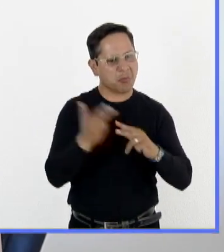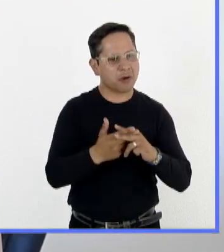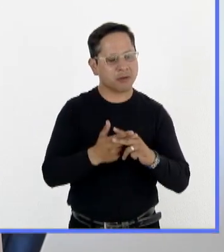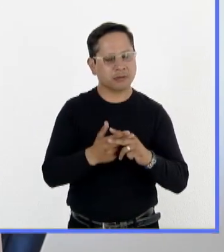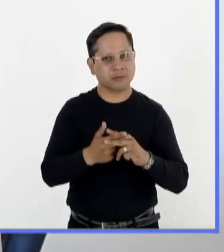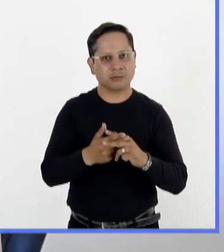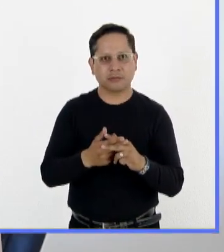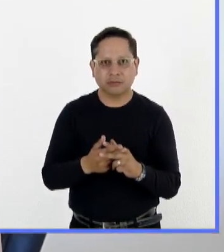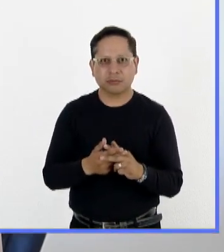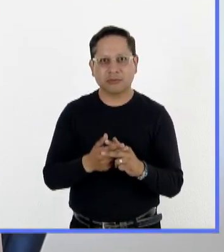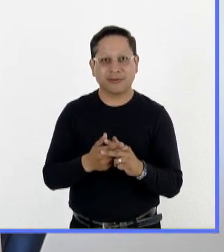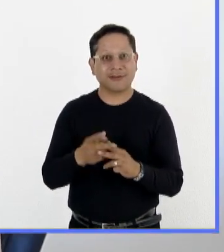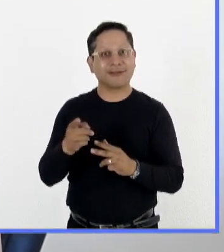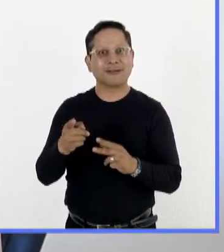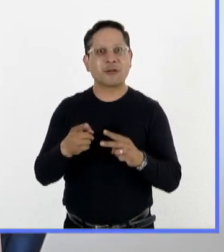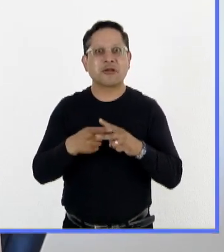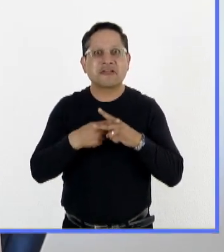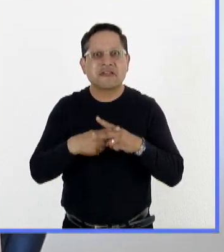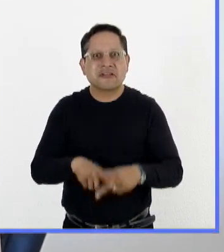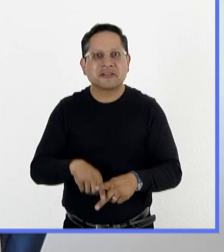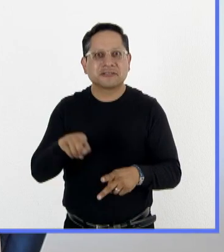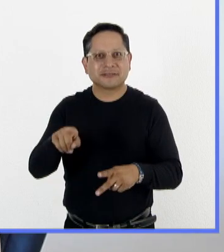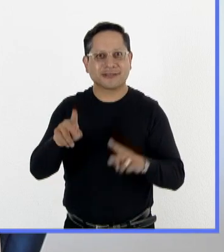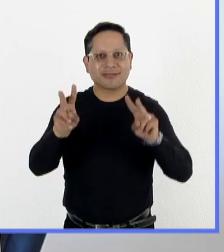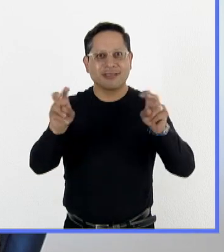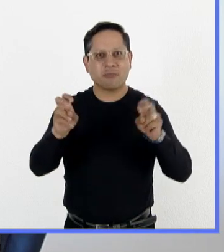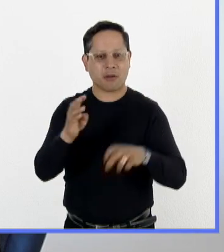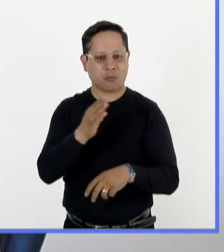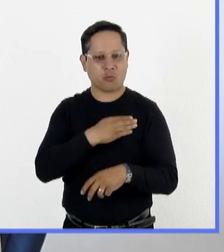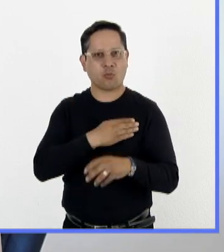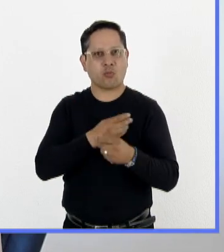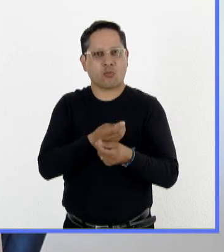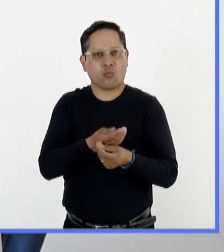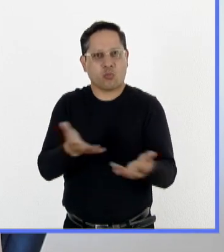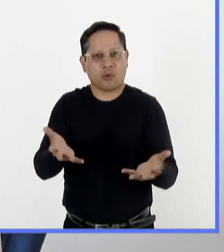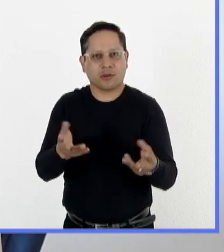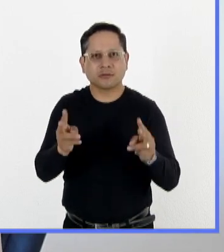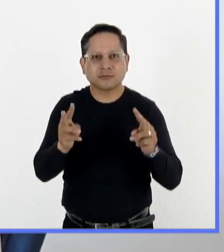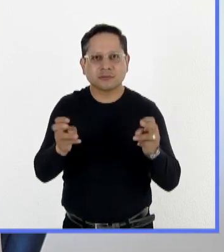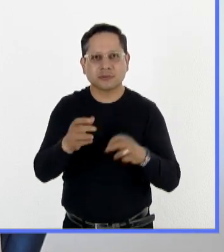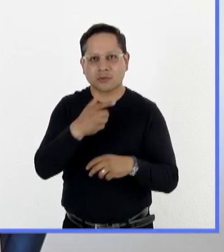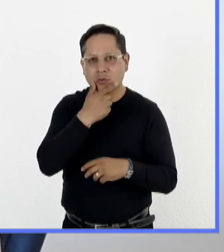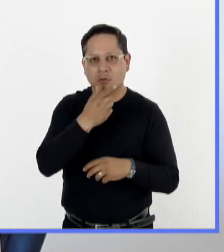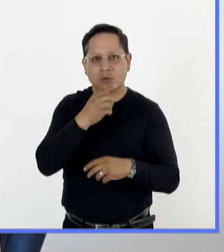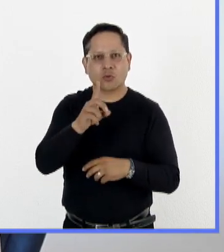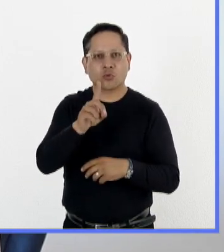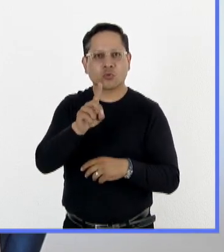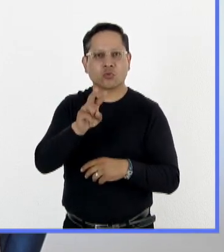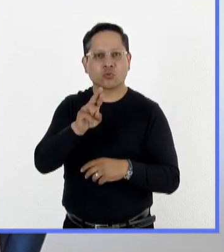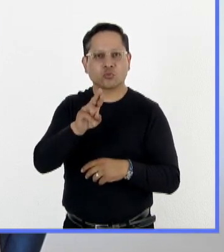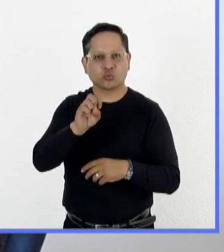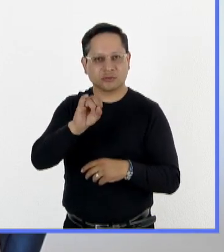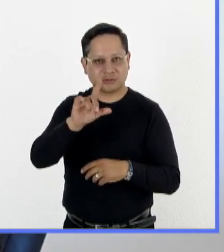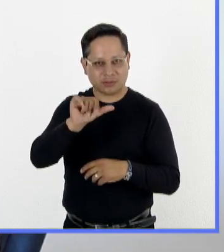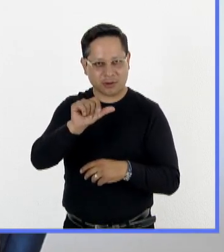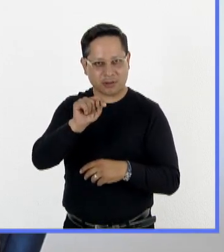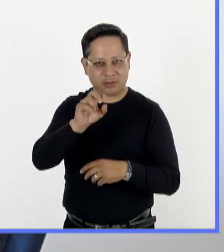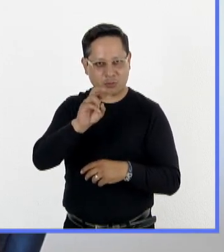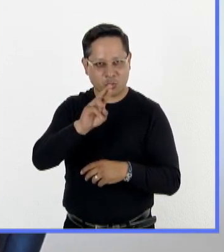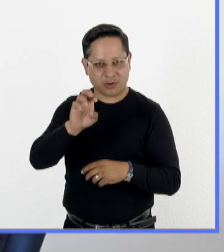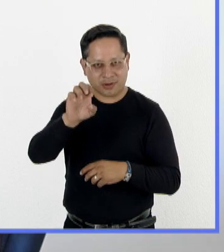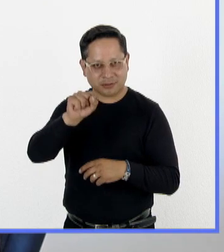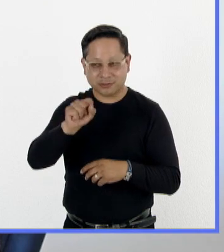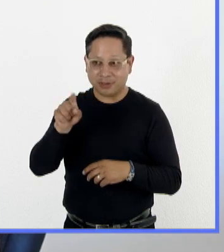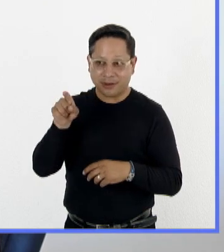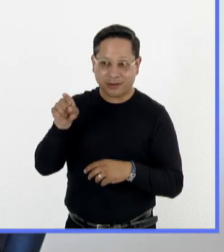es la manera en la que comienza la novela La Bondad. Es una selección de la novelista Drusila Torres porque ha sido